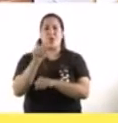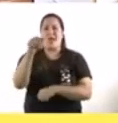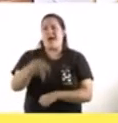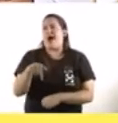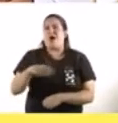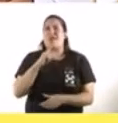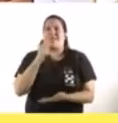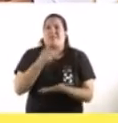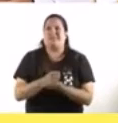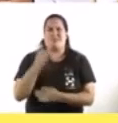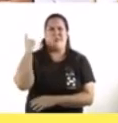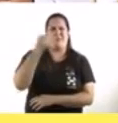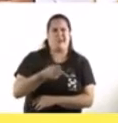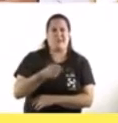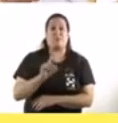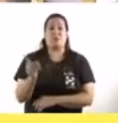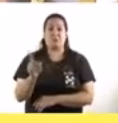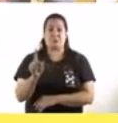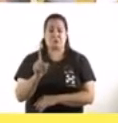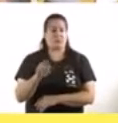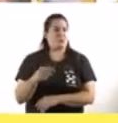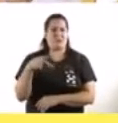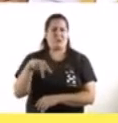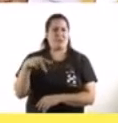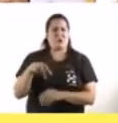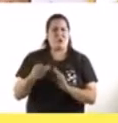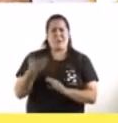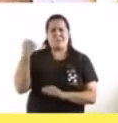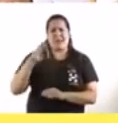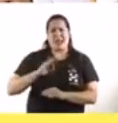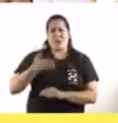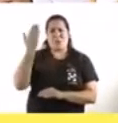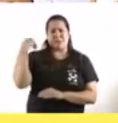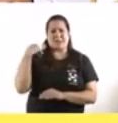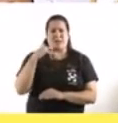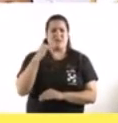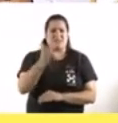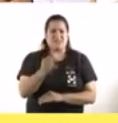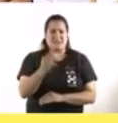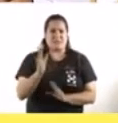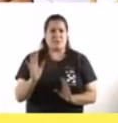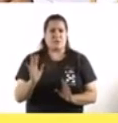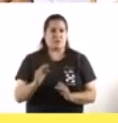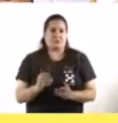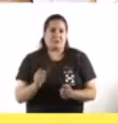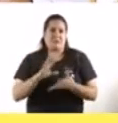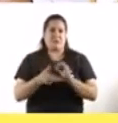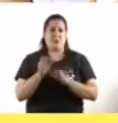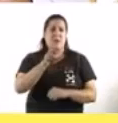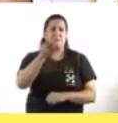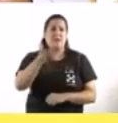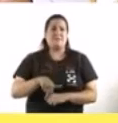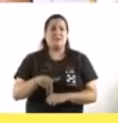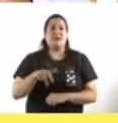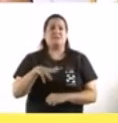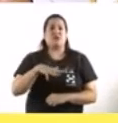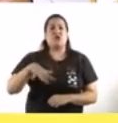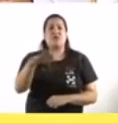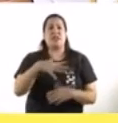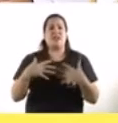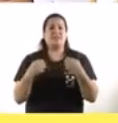disposición del mes de noviembre dentro de lo que es la planificación de las personas que trabajamos en el sistema de salud